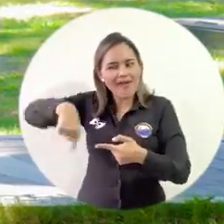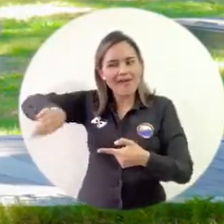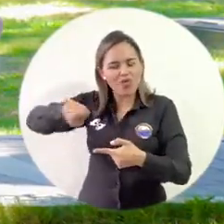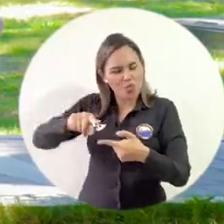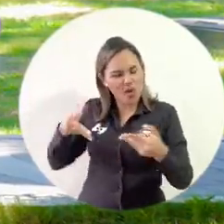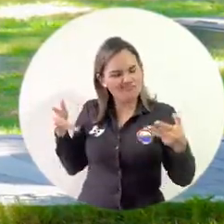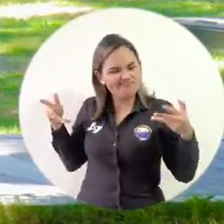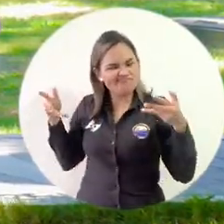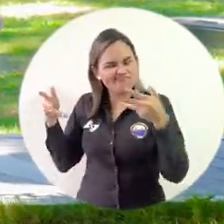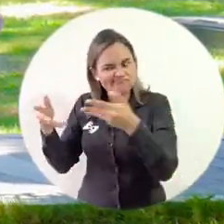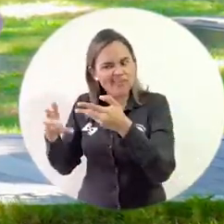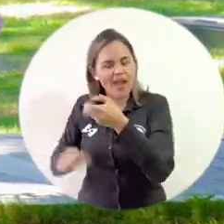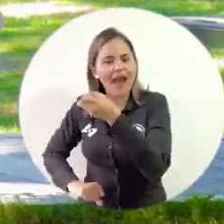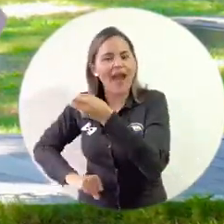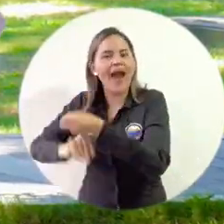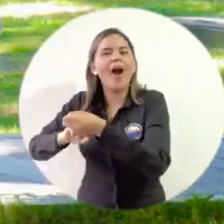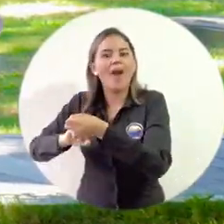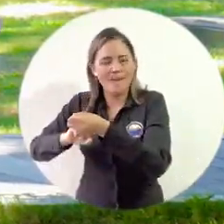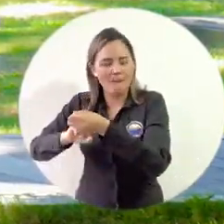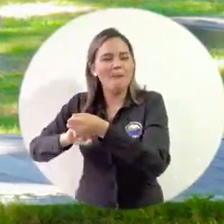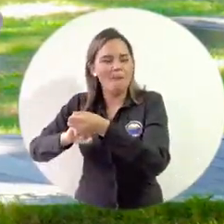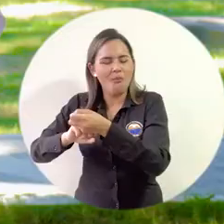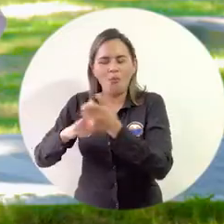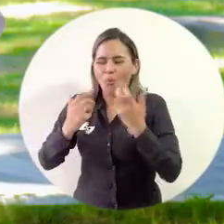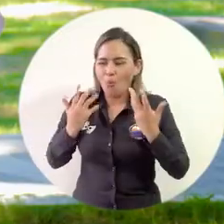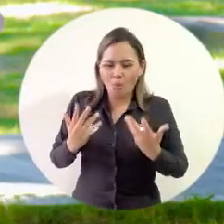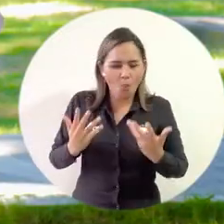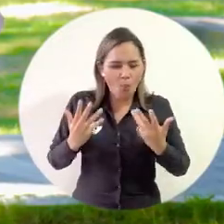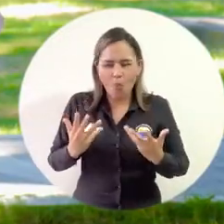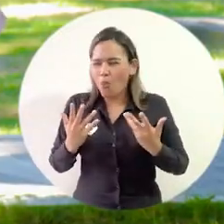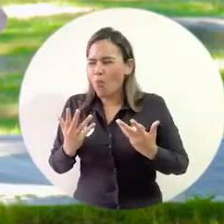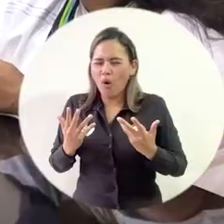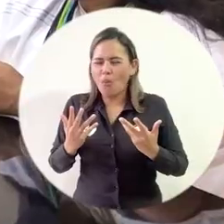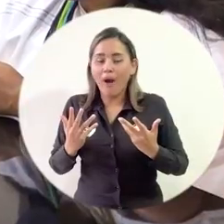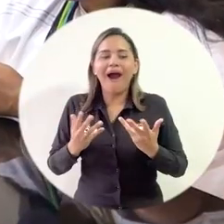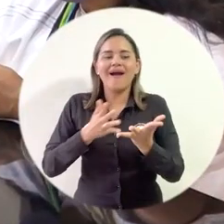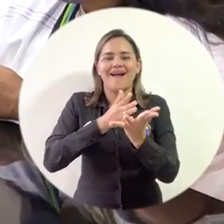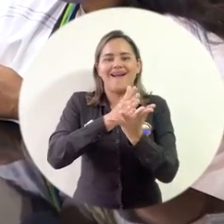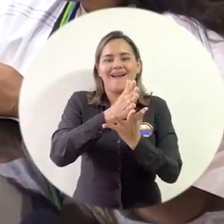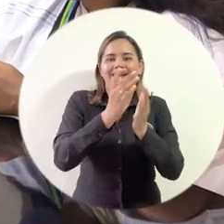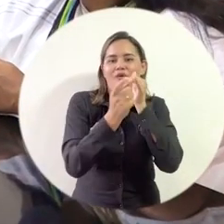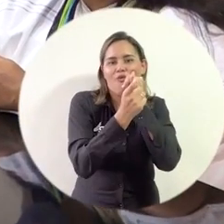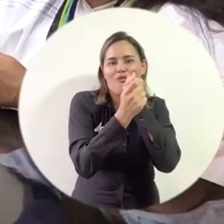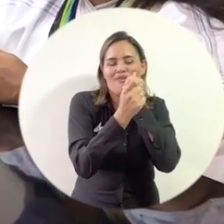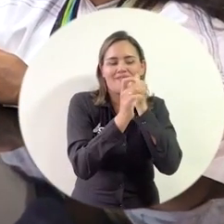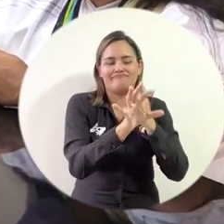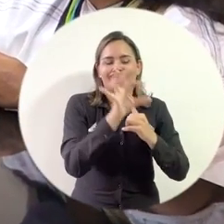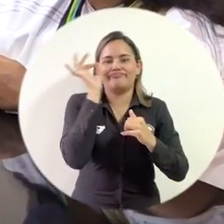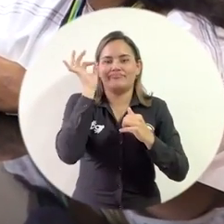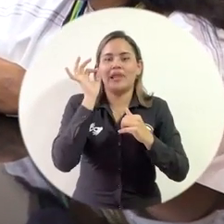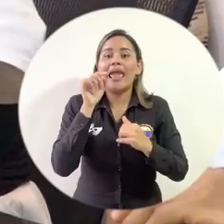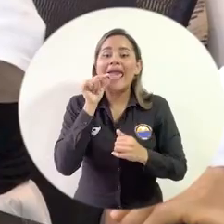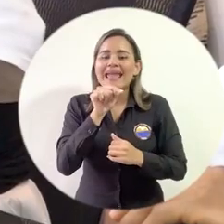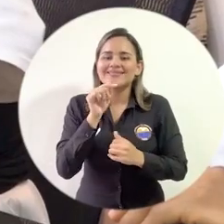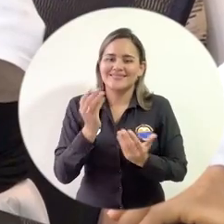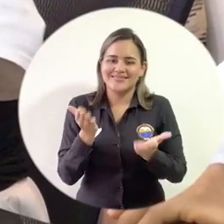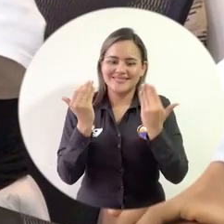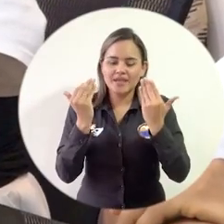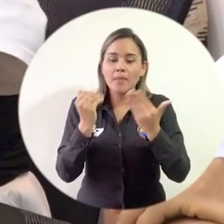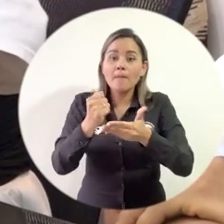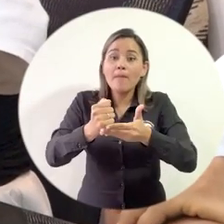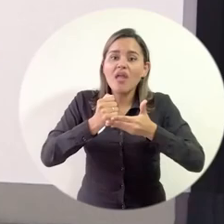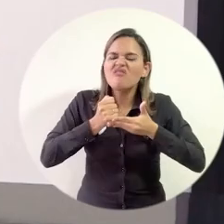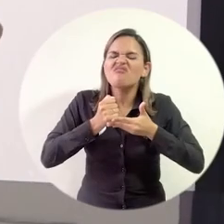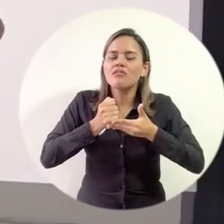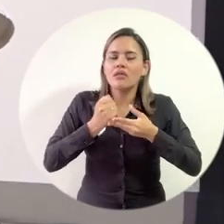con todo este trabajo que ya se venía haciendo. La carrera de economía me permitía articular